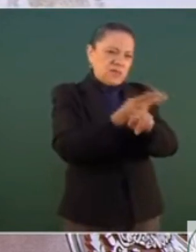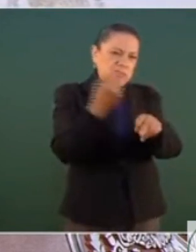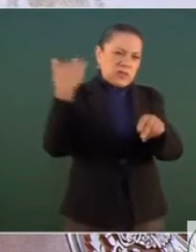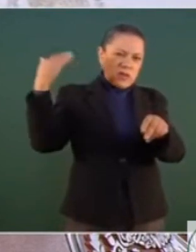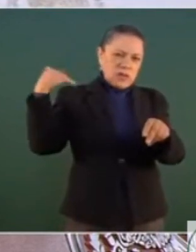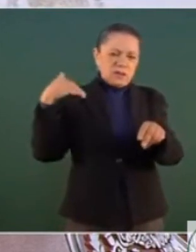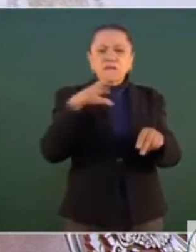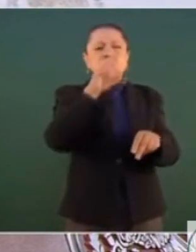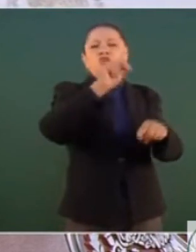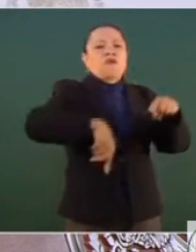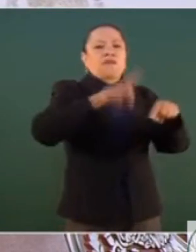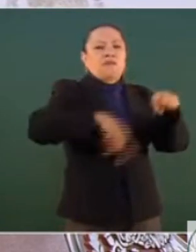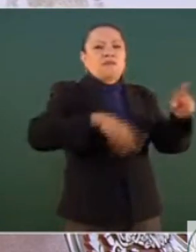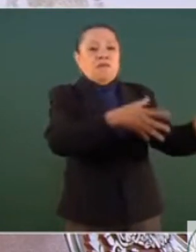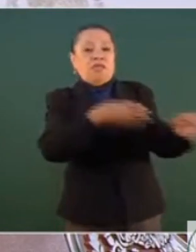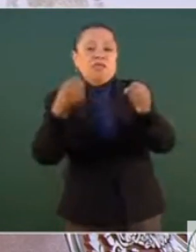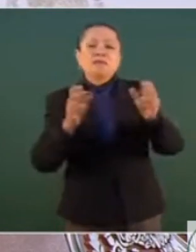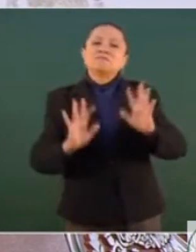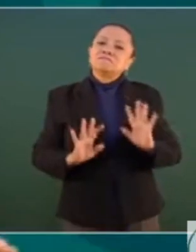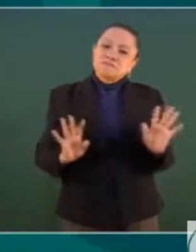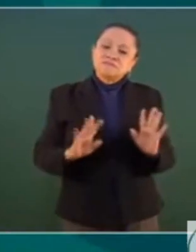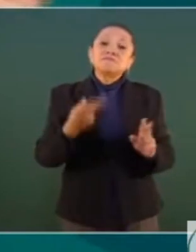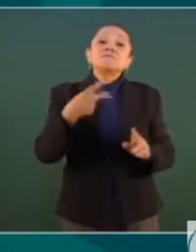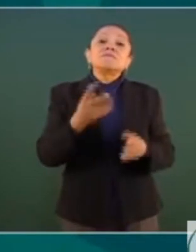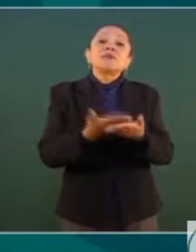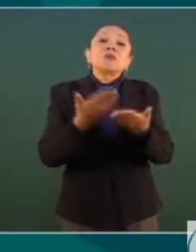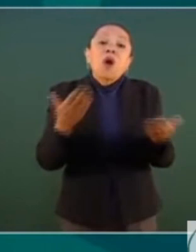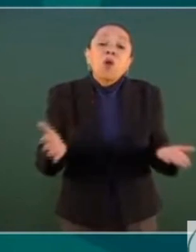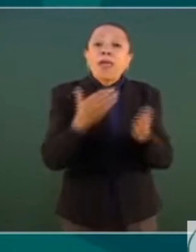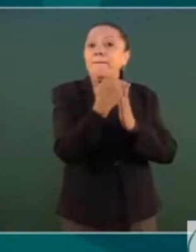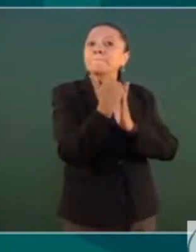nadie se les está quitando. ¿Por qué ahora son menos?